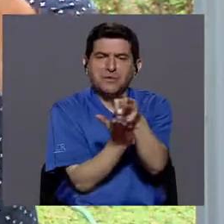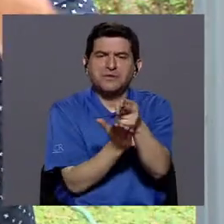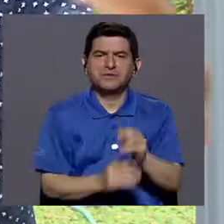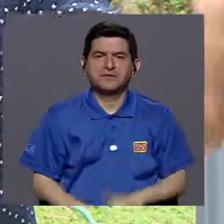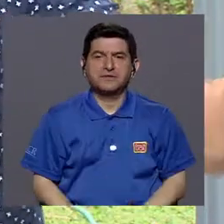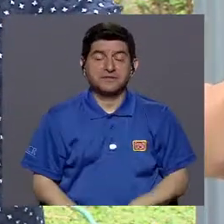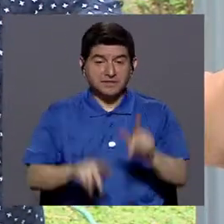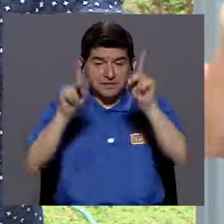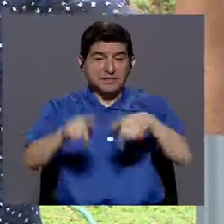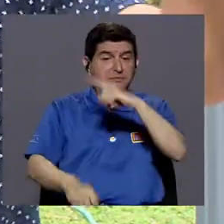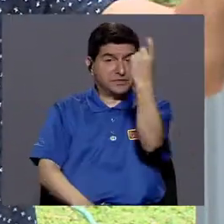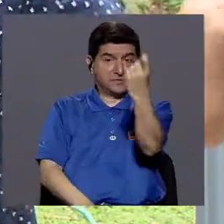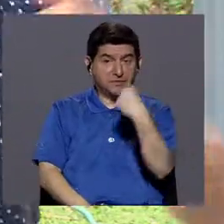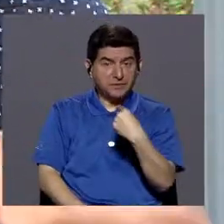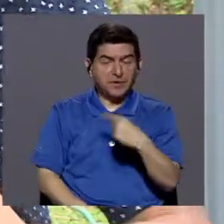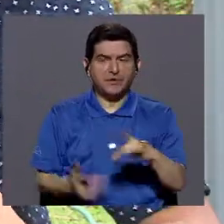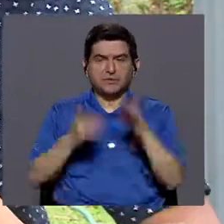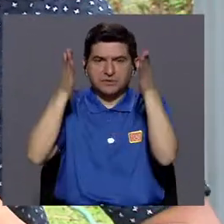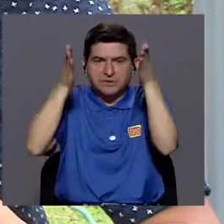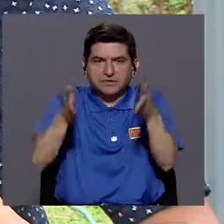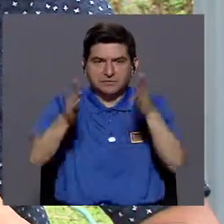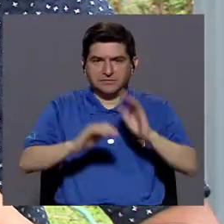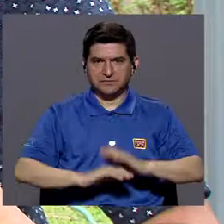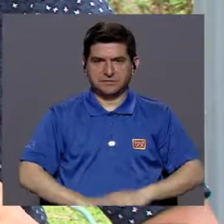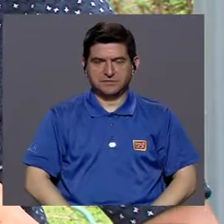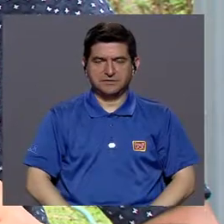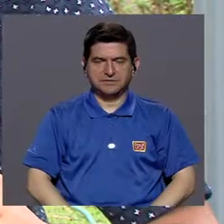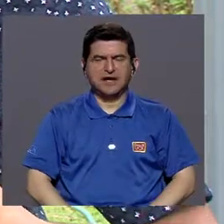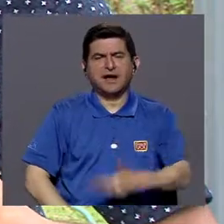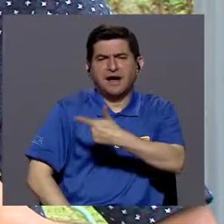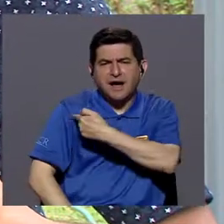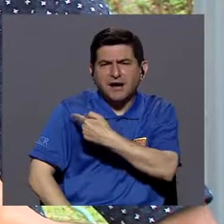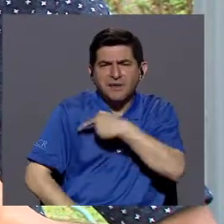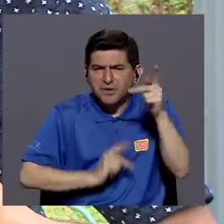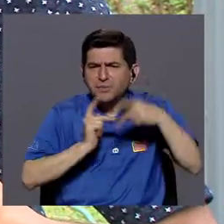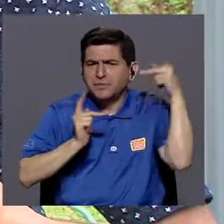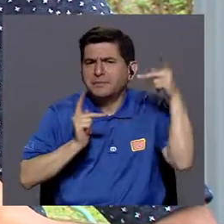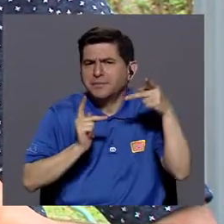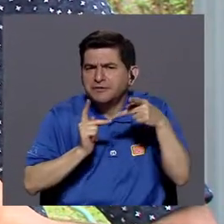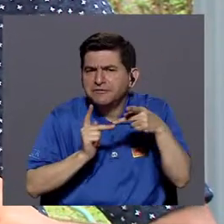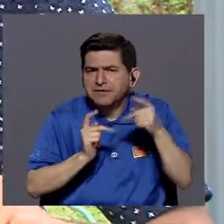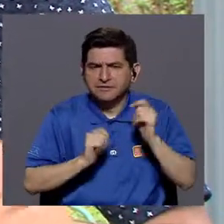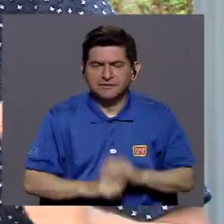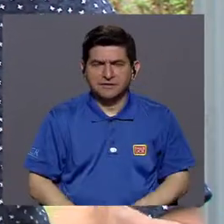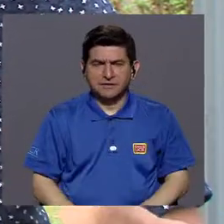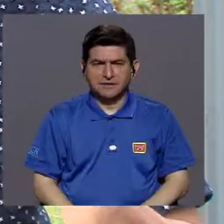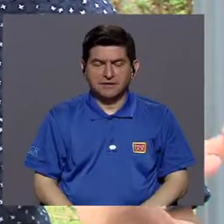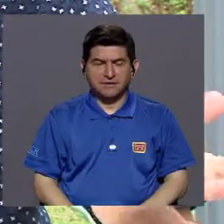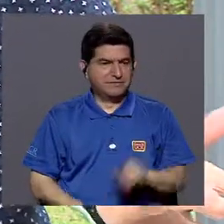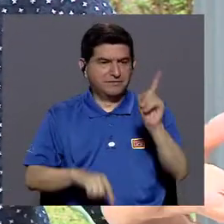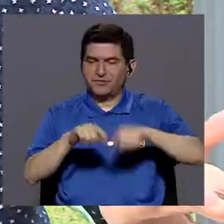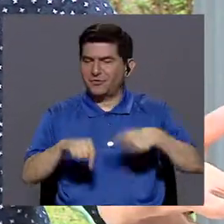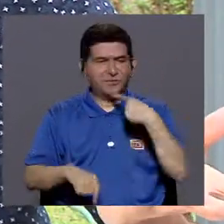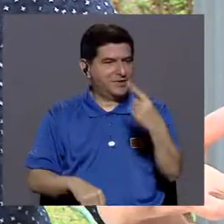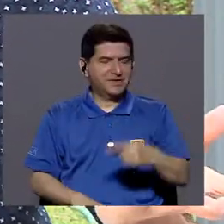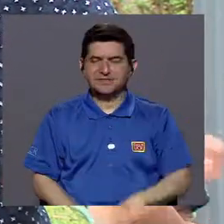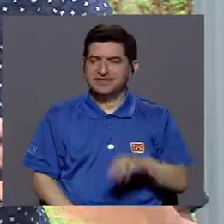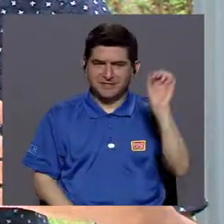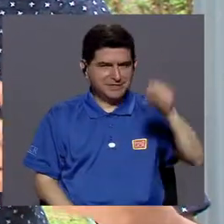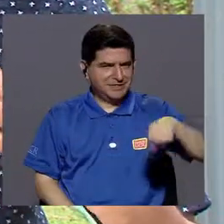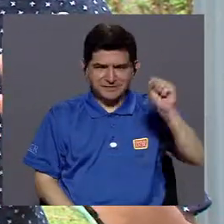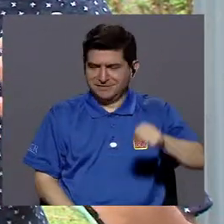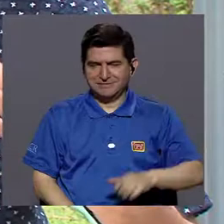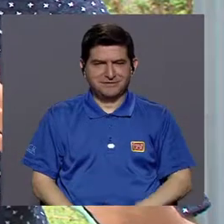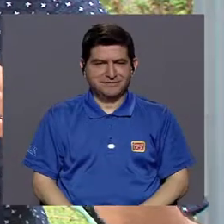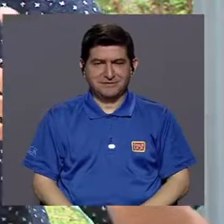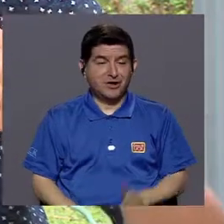si una persona le pregunta a un especialista, entonces las vacunas son perfectas. Esa persona no le puede decir que son perfectas. O sea,